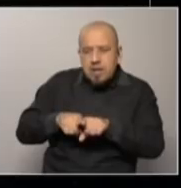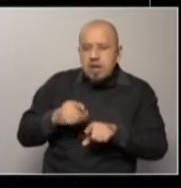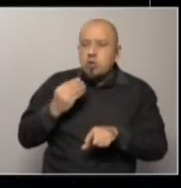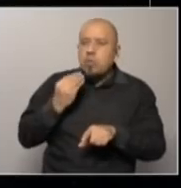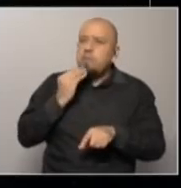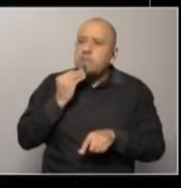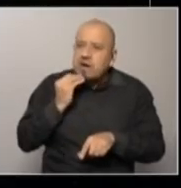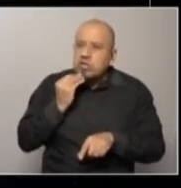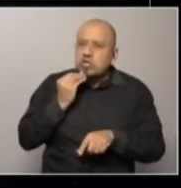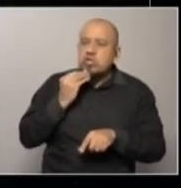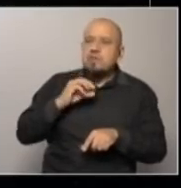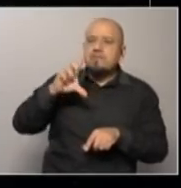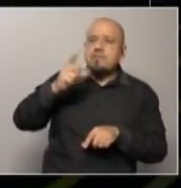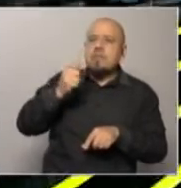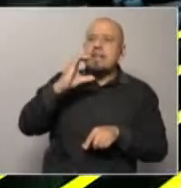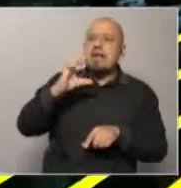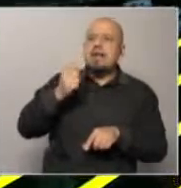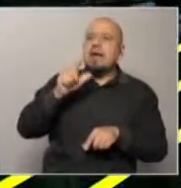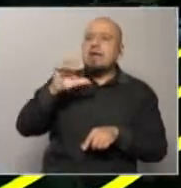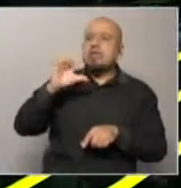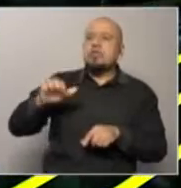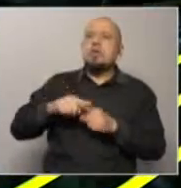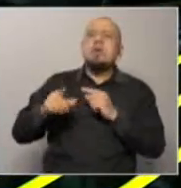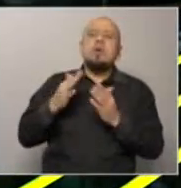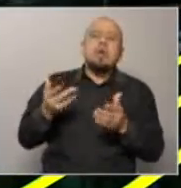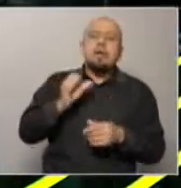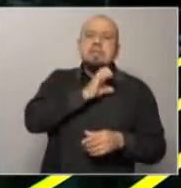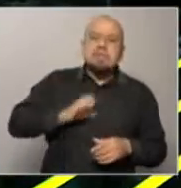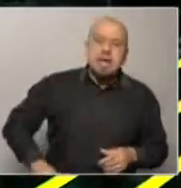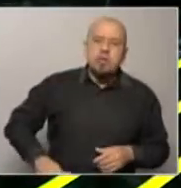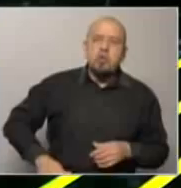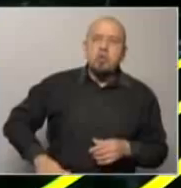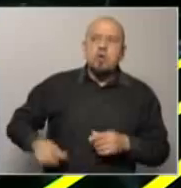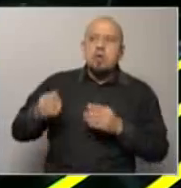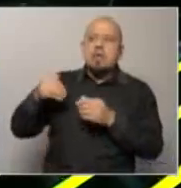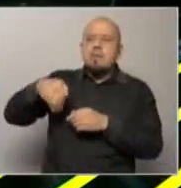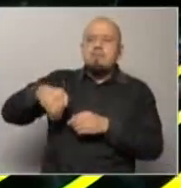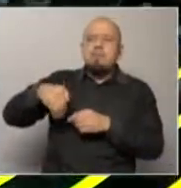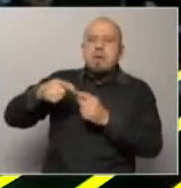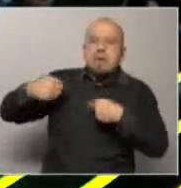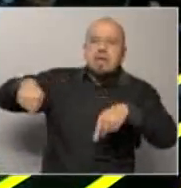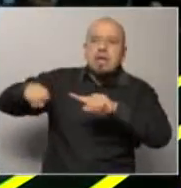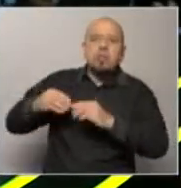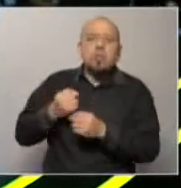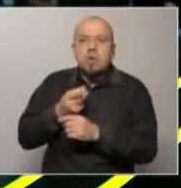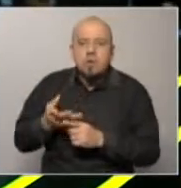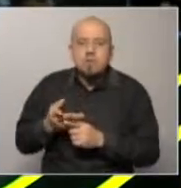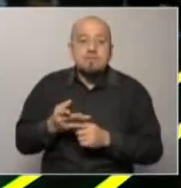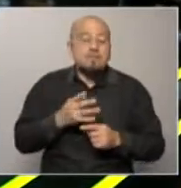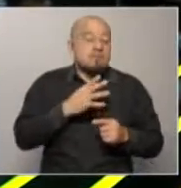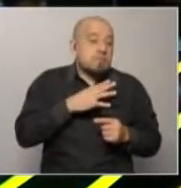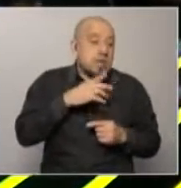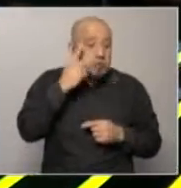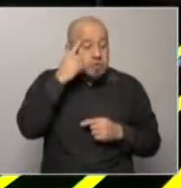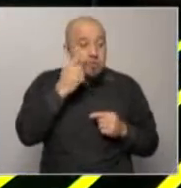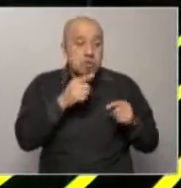Por ejemplo, ¿cuánto de Estado y cuánto de mercado va a haber para este 2020? Yo el paralelismo lo encuentro en el hecho de que